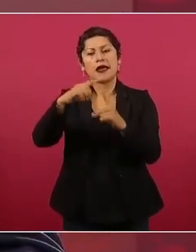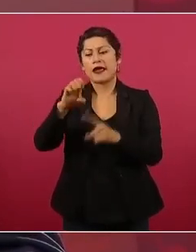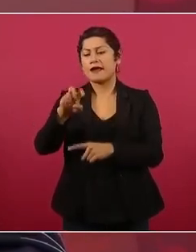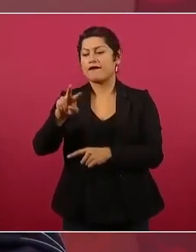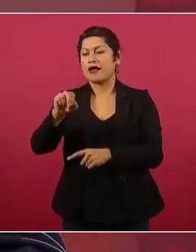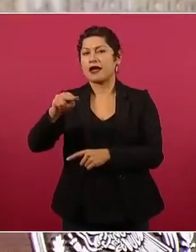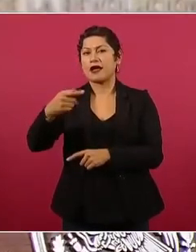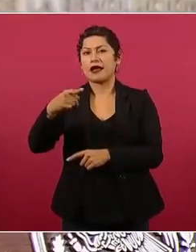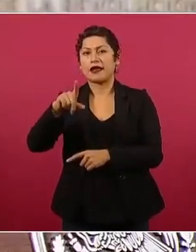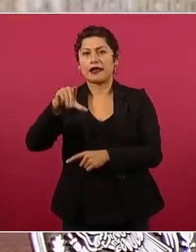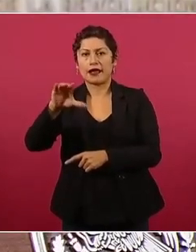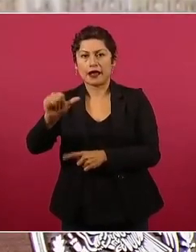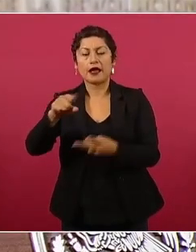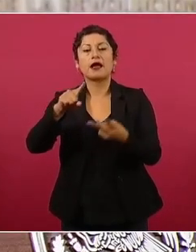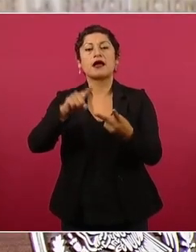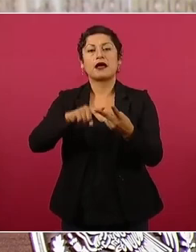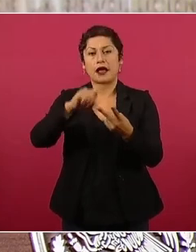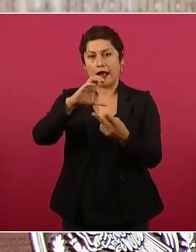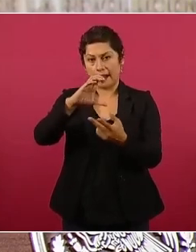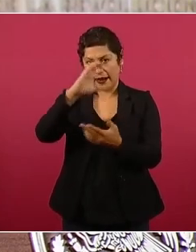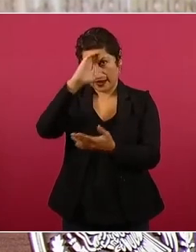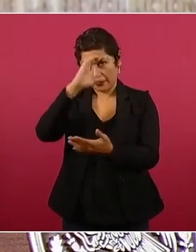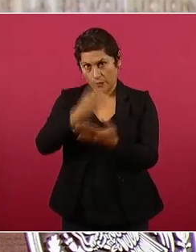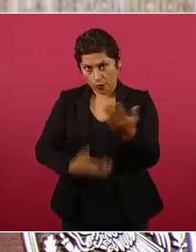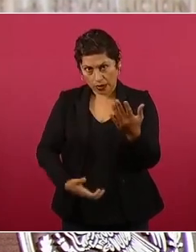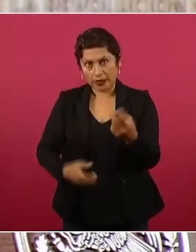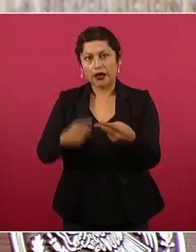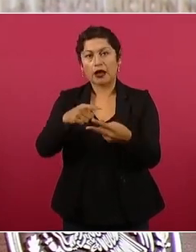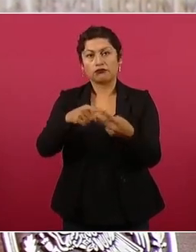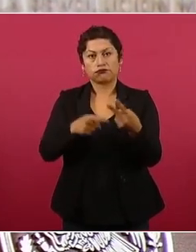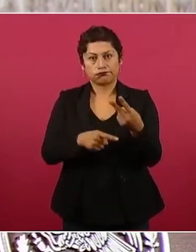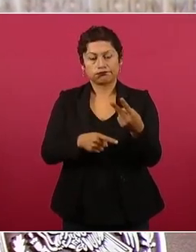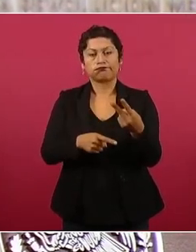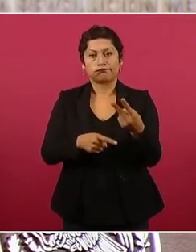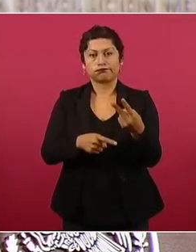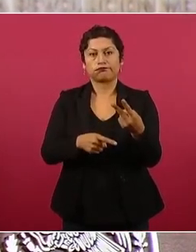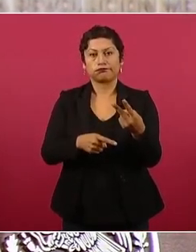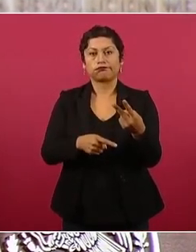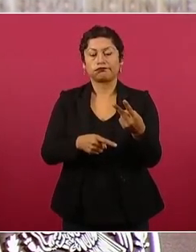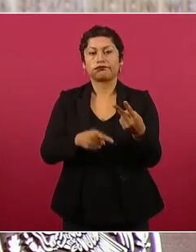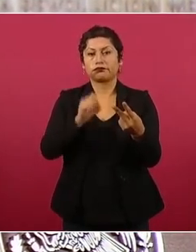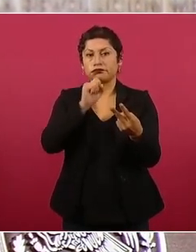el obispo